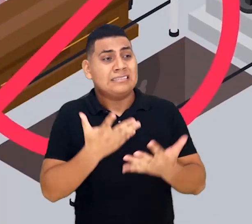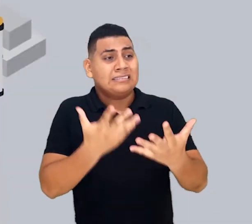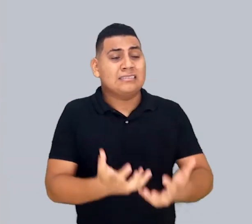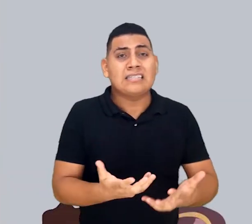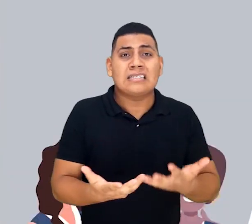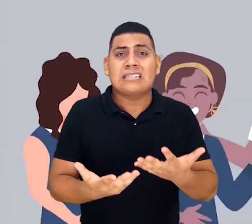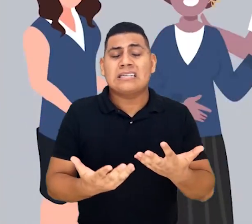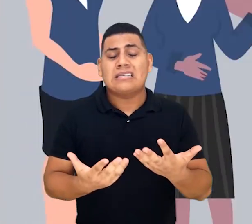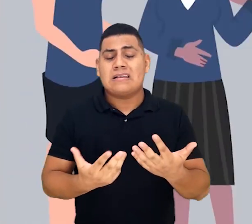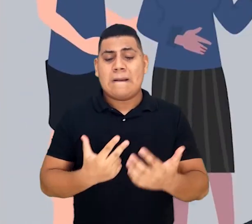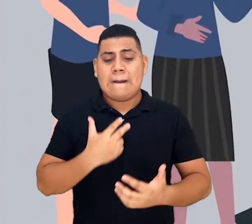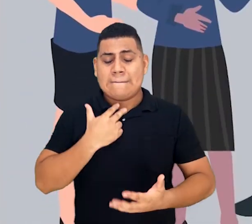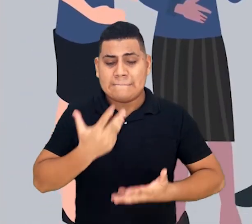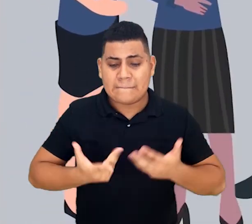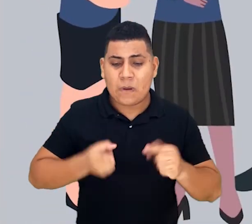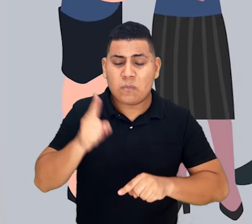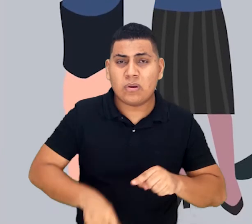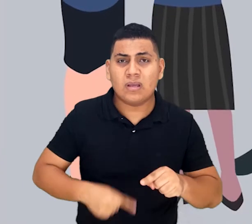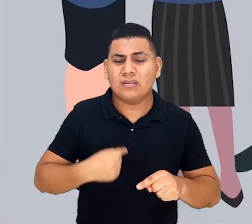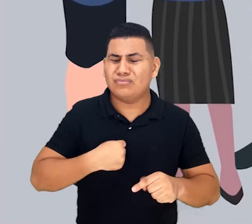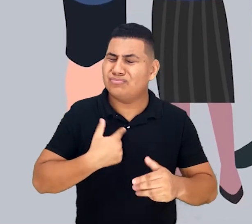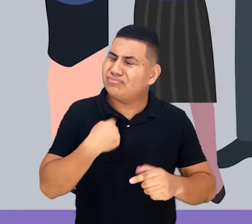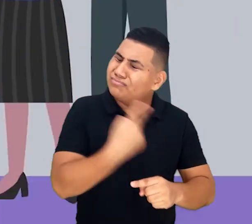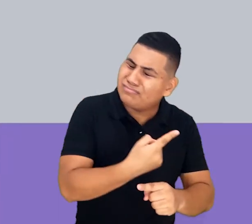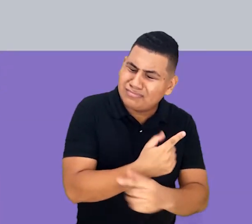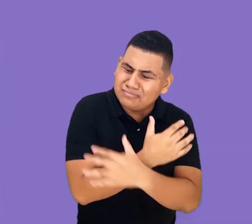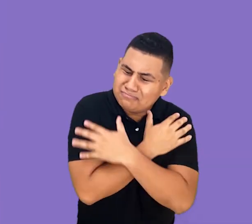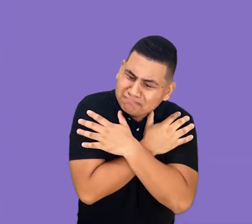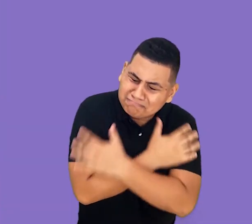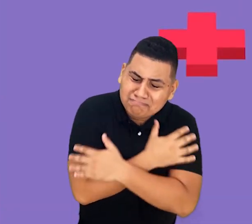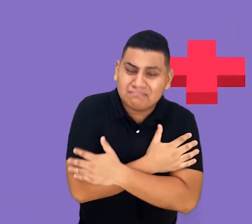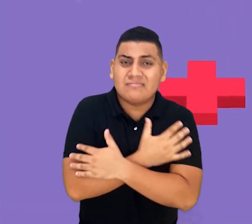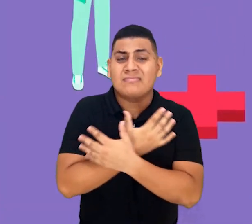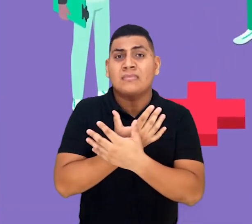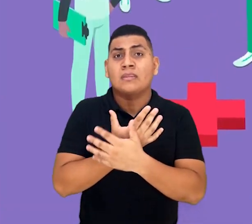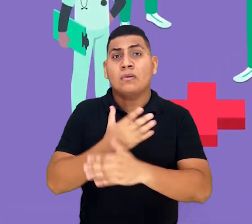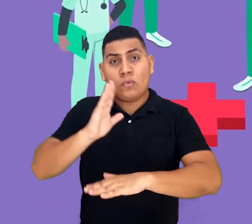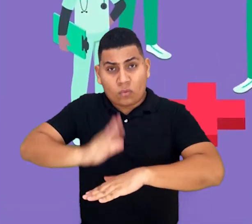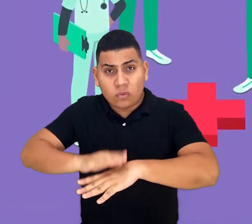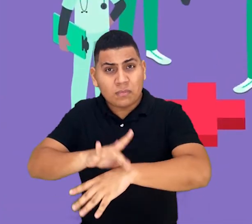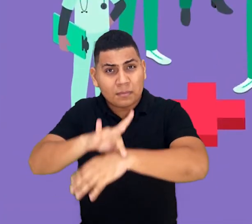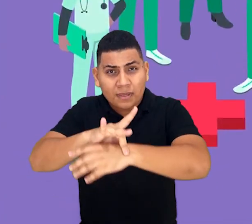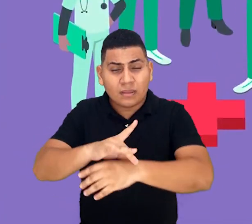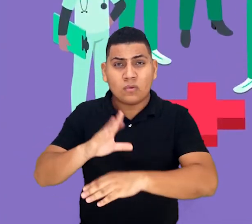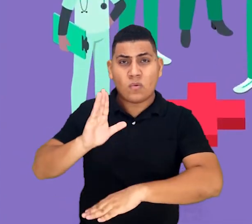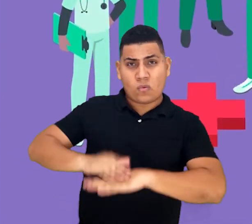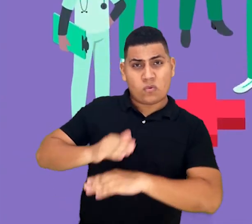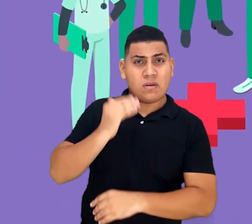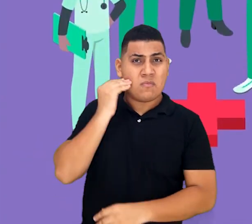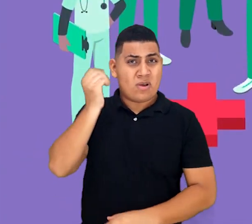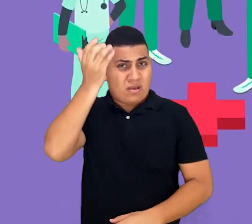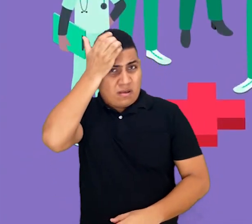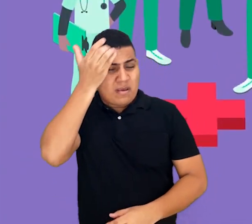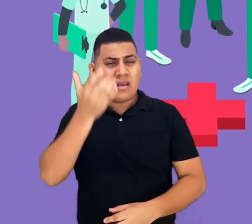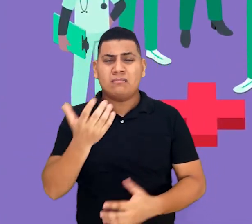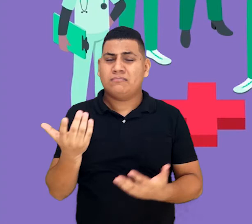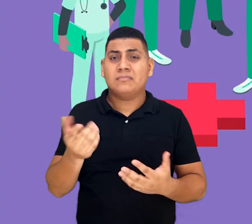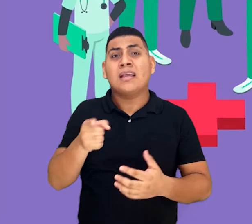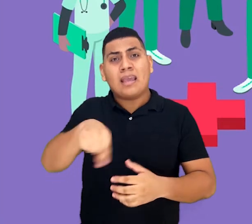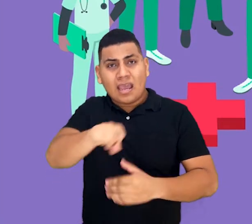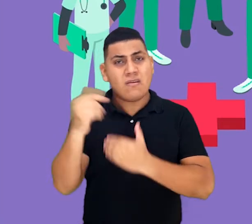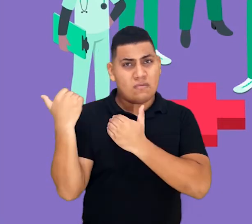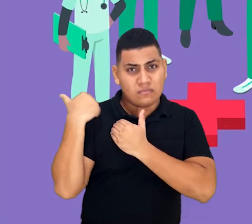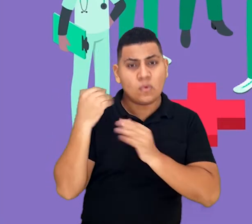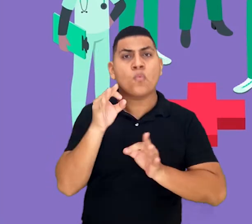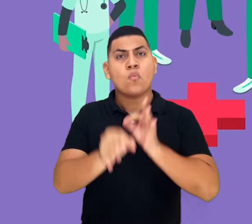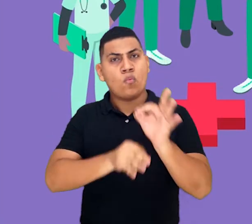última vez nos hubiese gustado yo quería abrazarla esto no es culpa ni de los médicos ni de las enfermeras comprendí